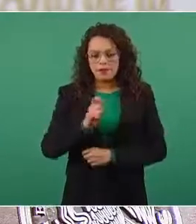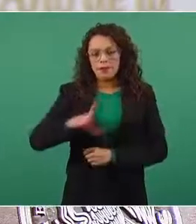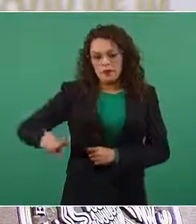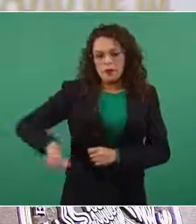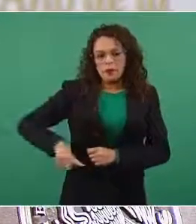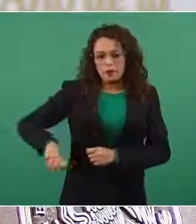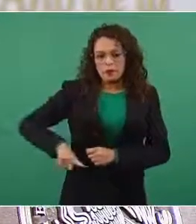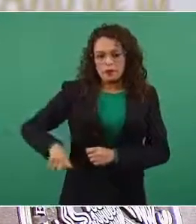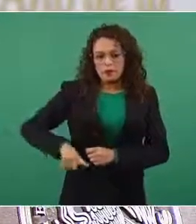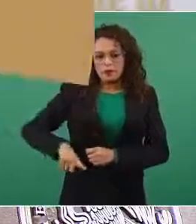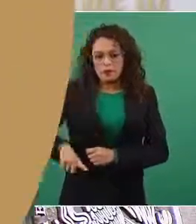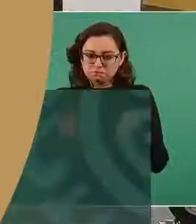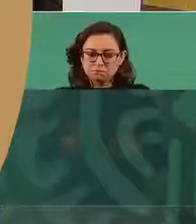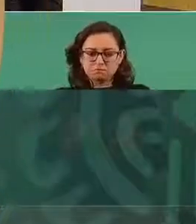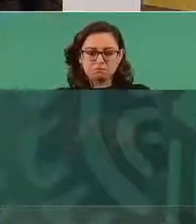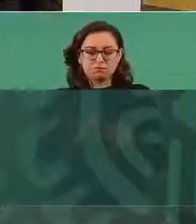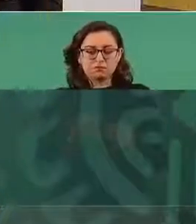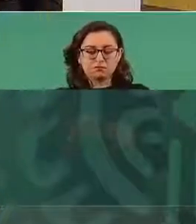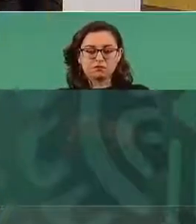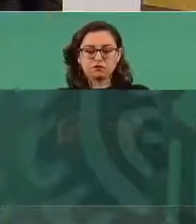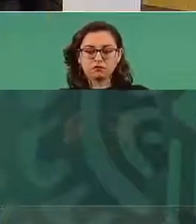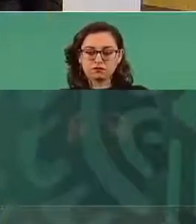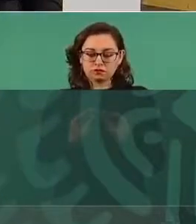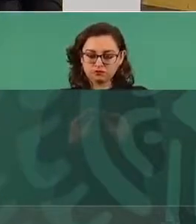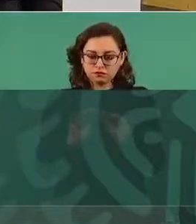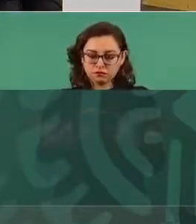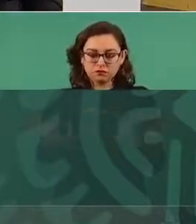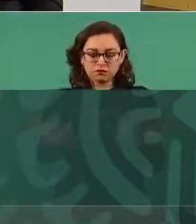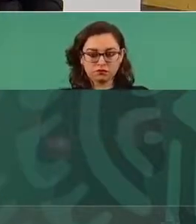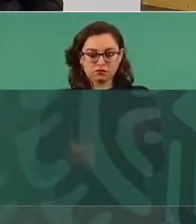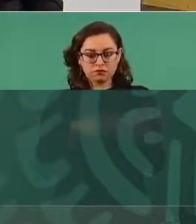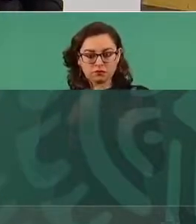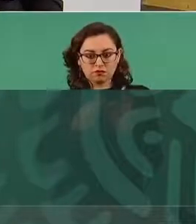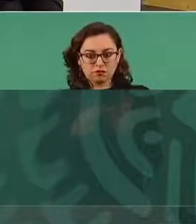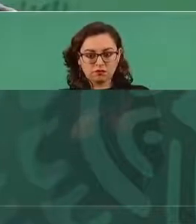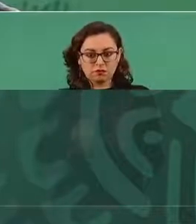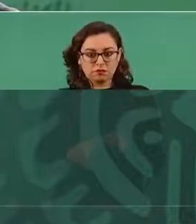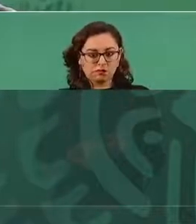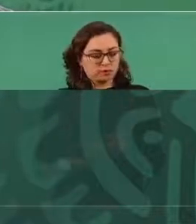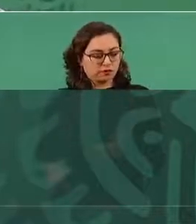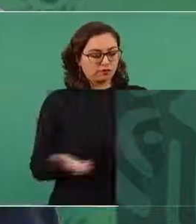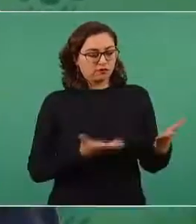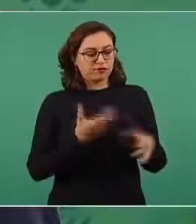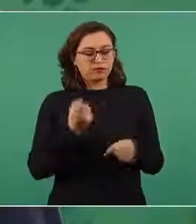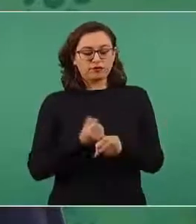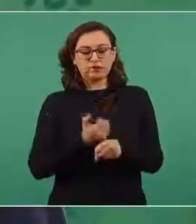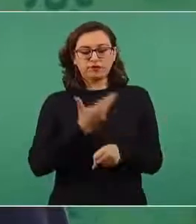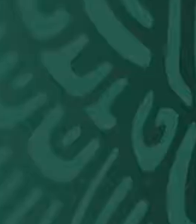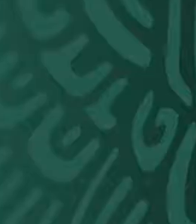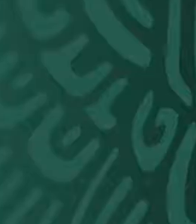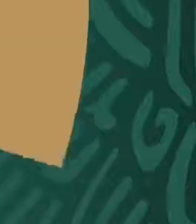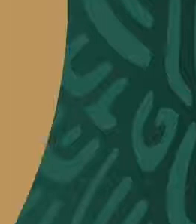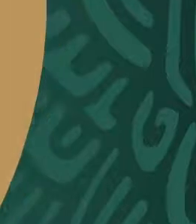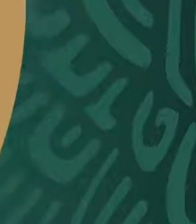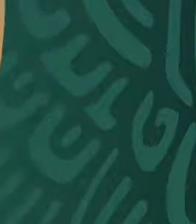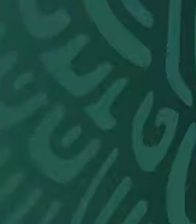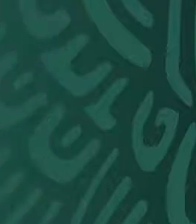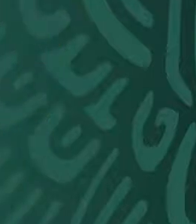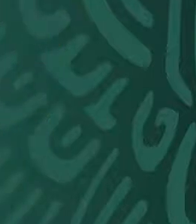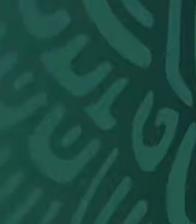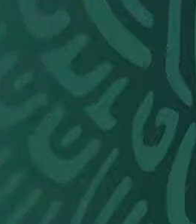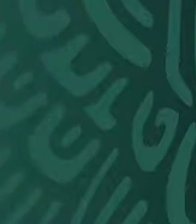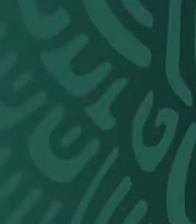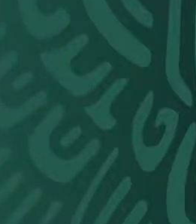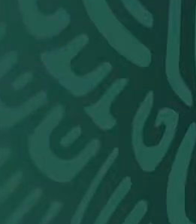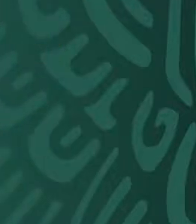en su momento. El presidente Andrés Manuel López Obrador anunció el apoyo estadounidense ante el envío de vacunas